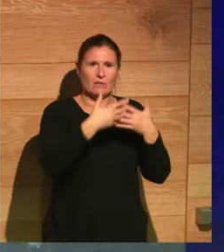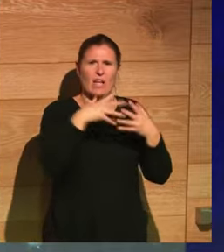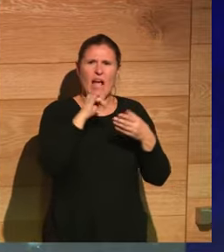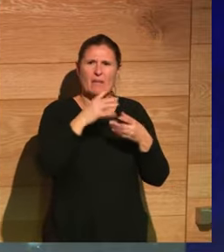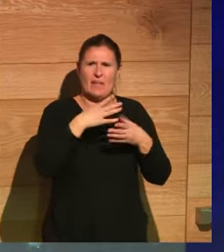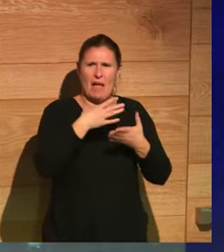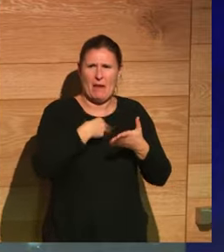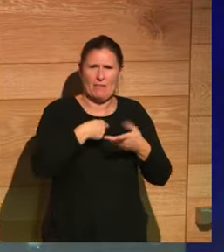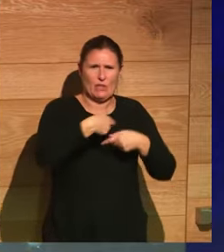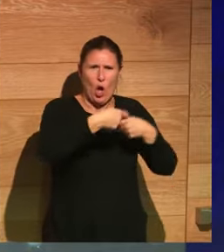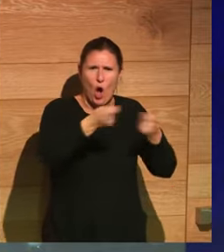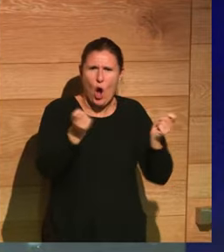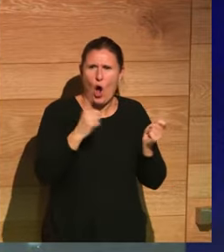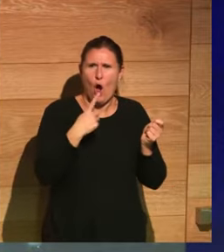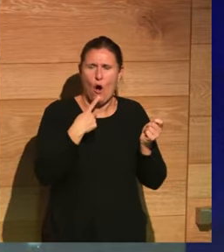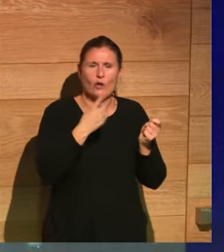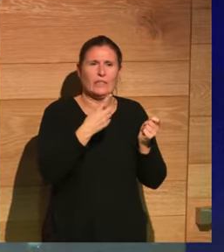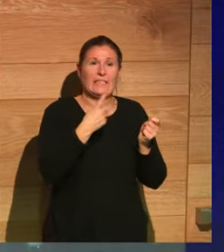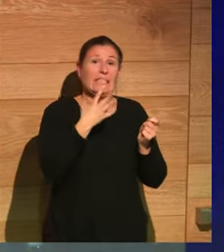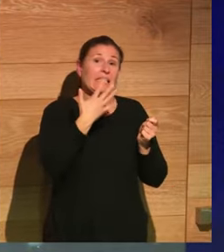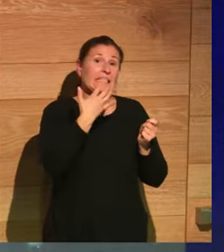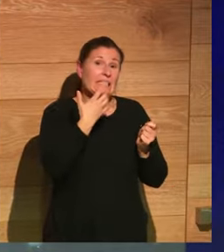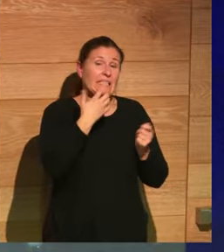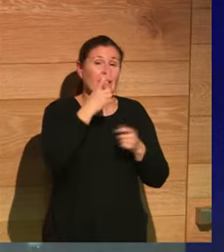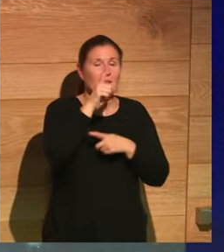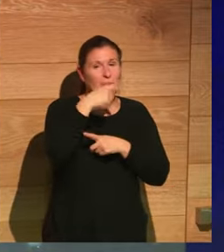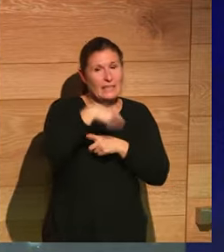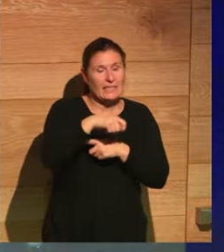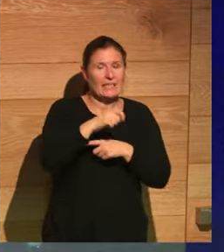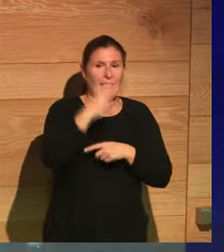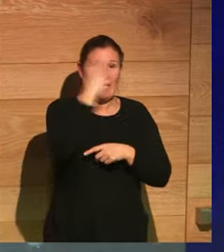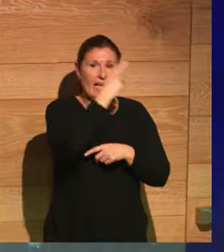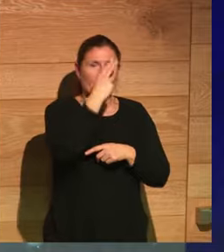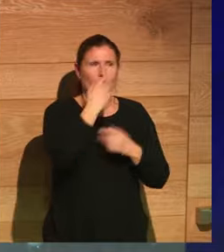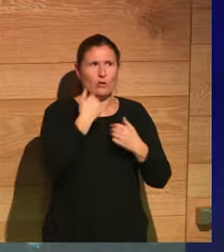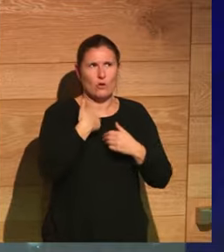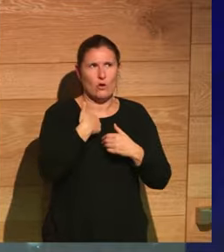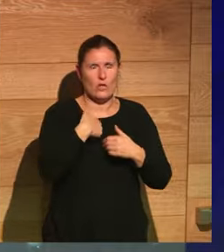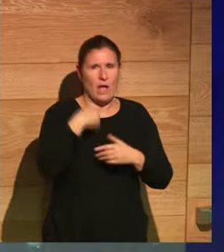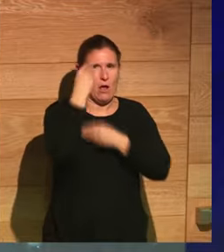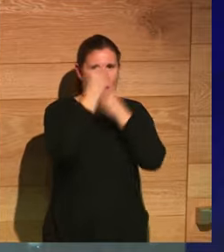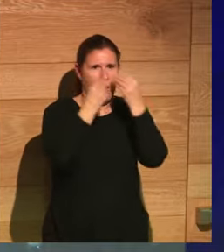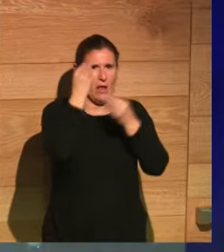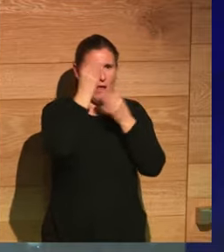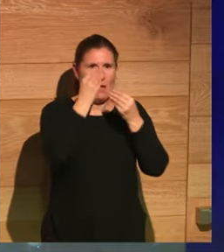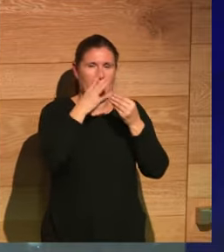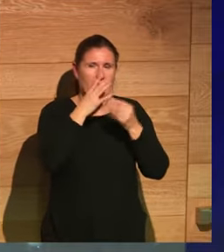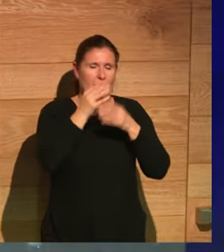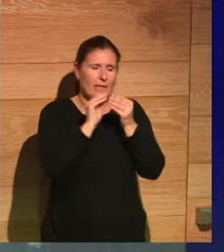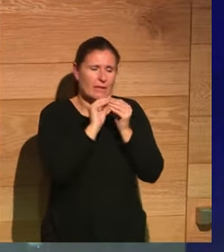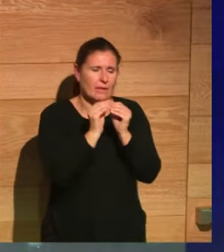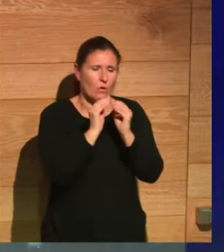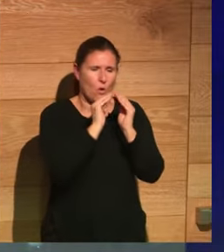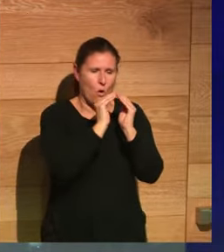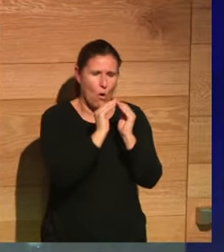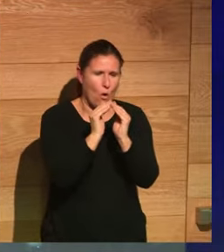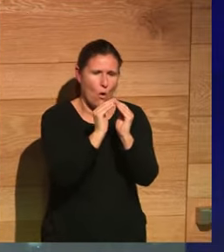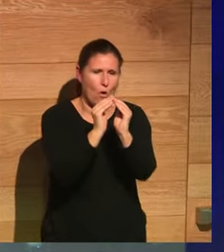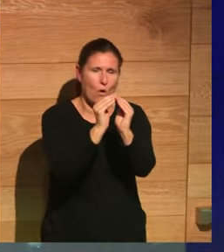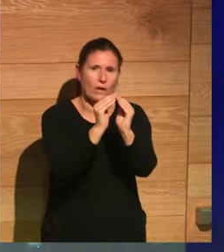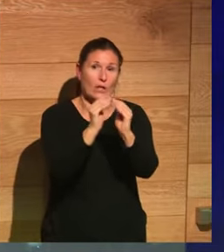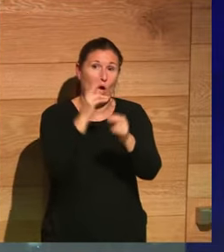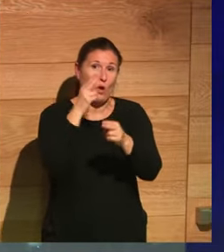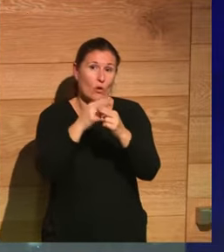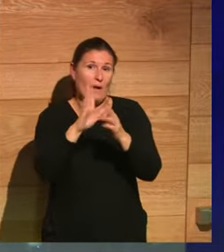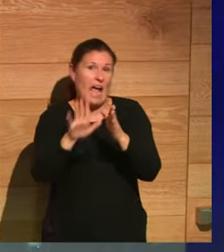diciendo que si había un presidente católico, ya tenía un plan por el que iba a hacer un túnel que unía Roma con